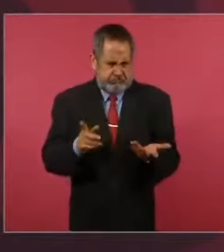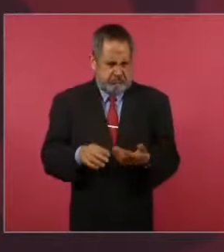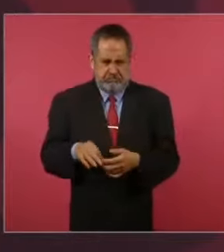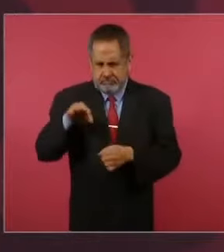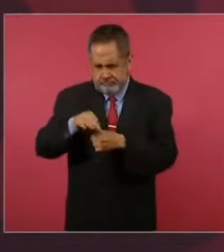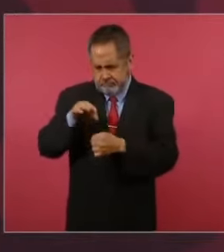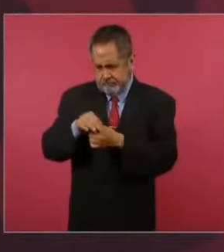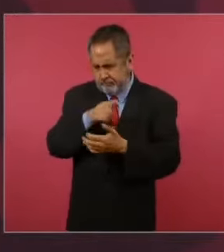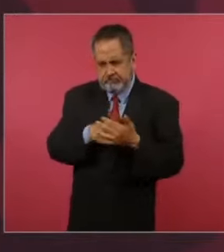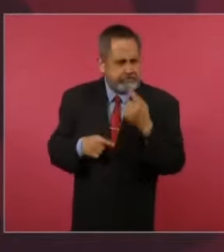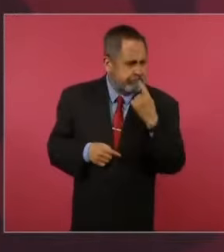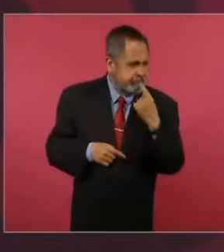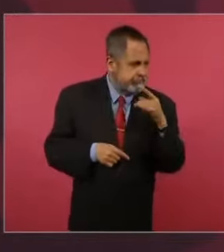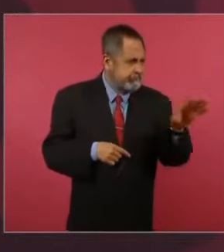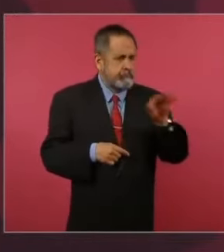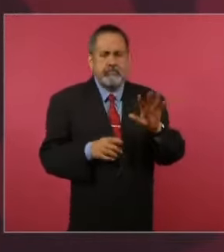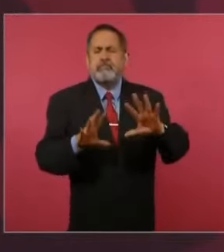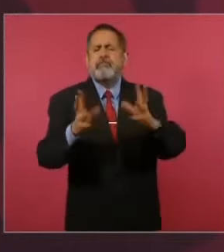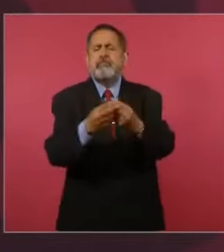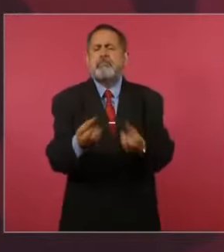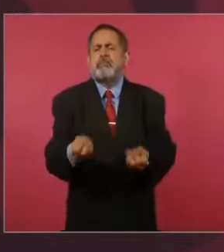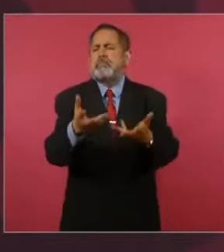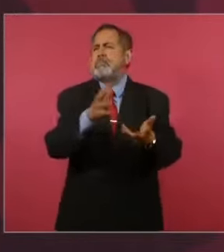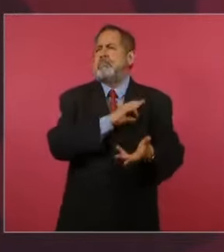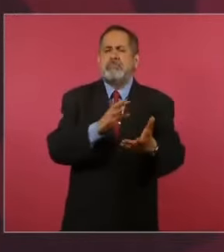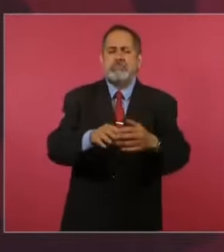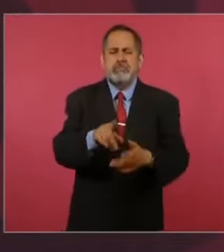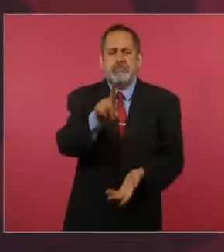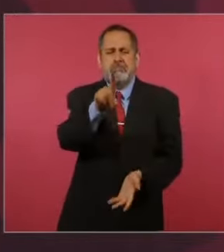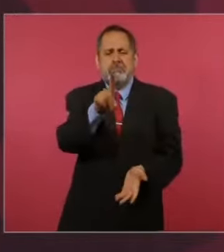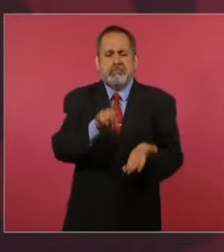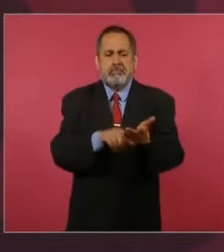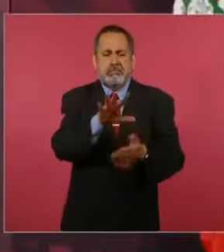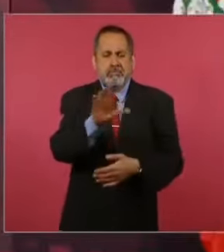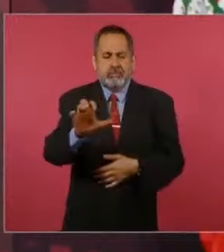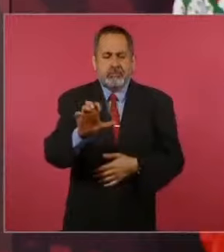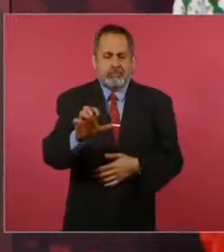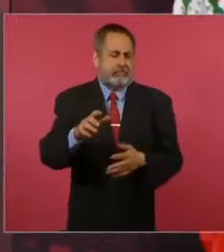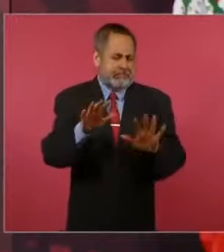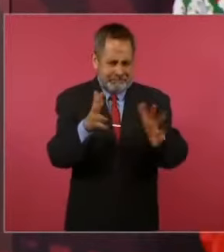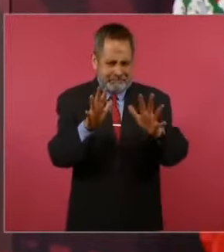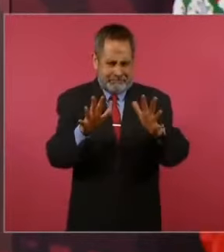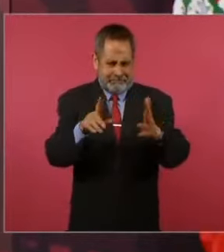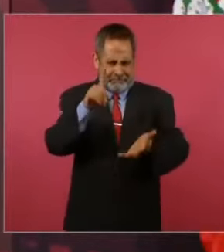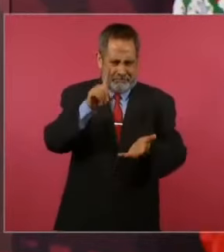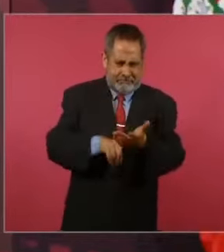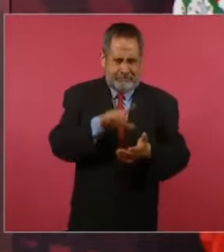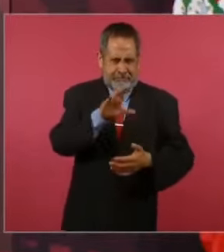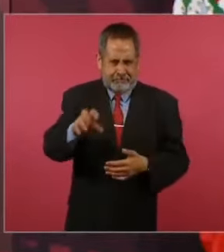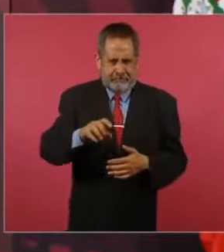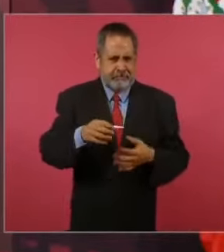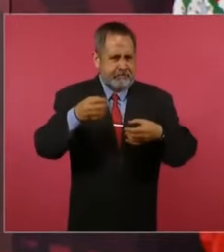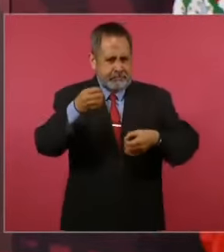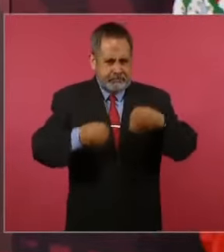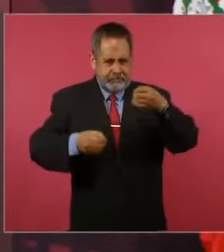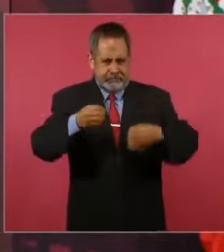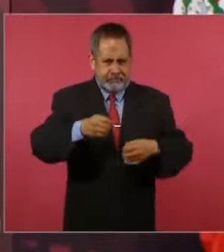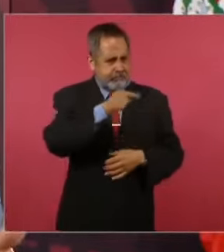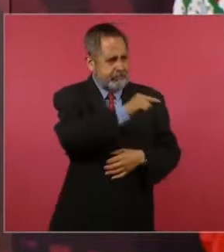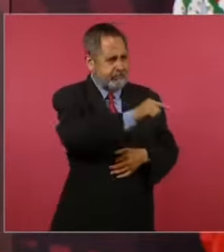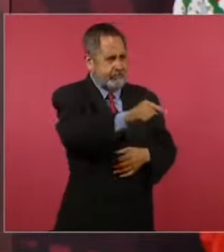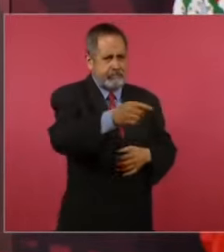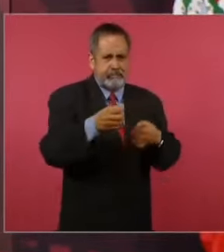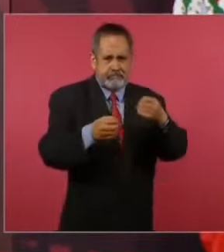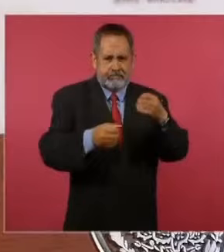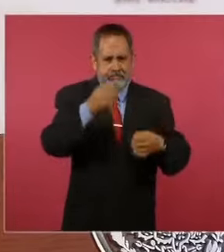total, debe ser mil 500, dos